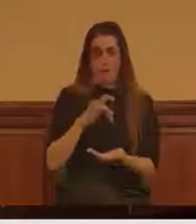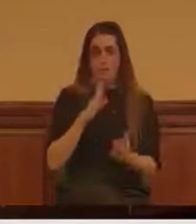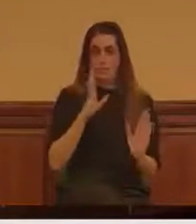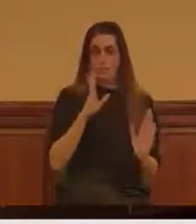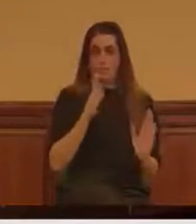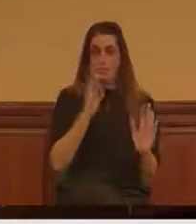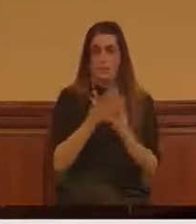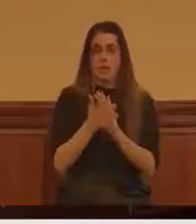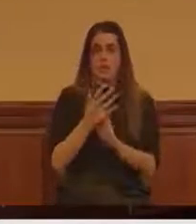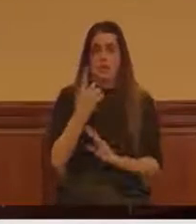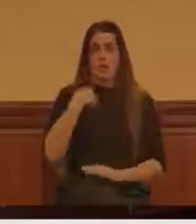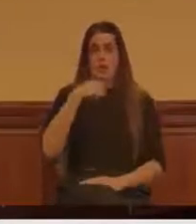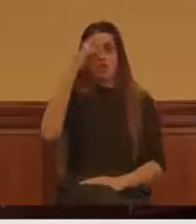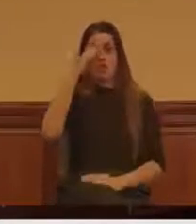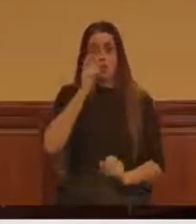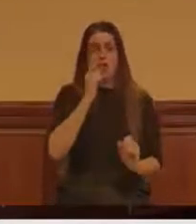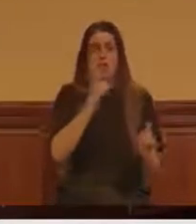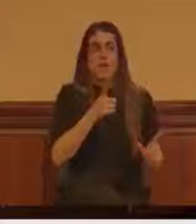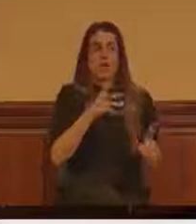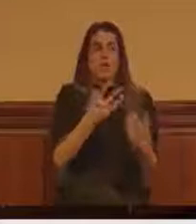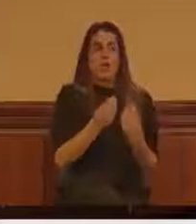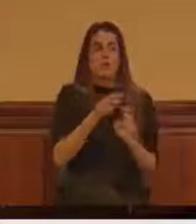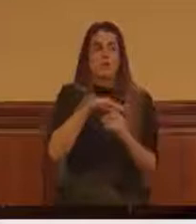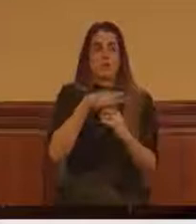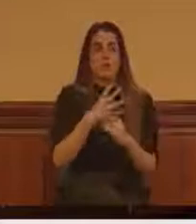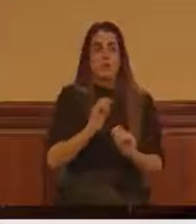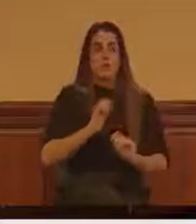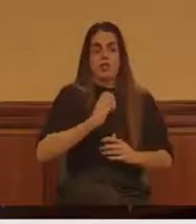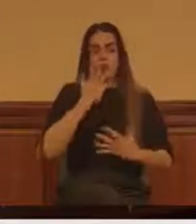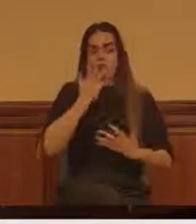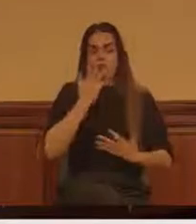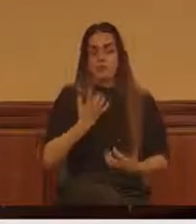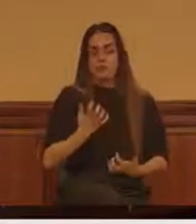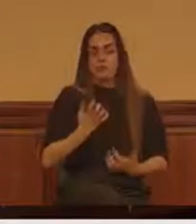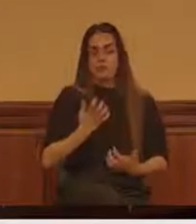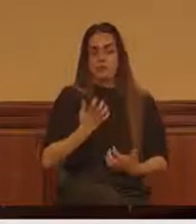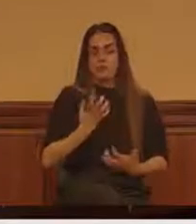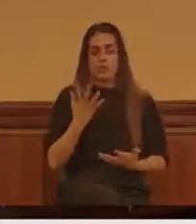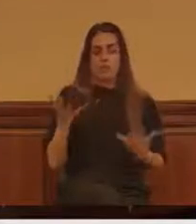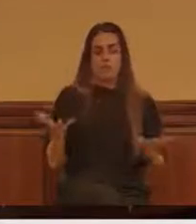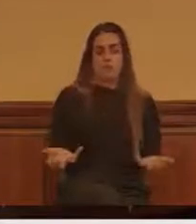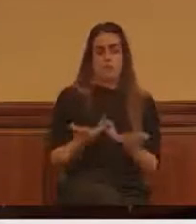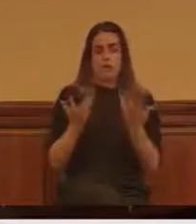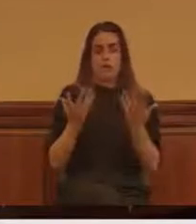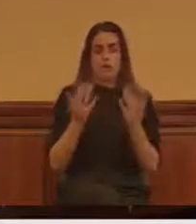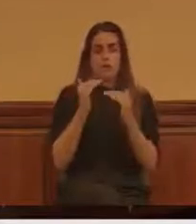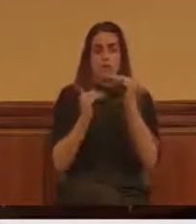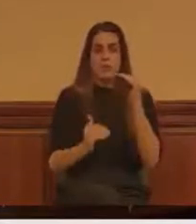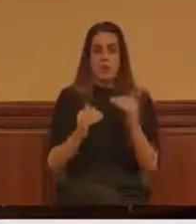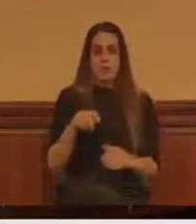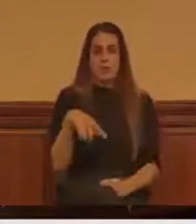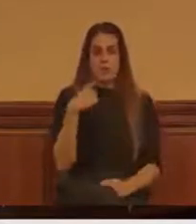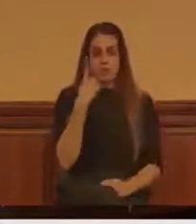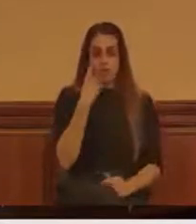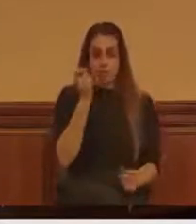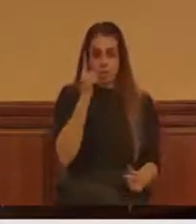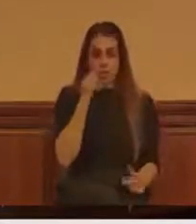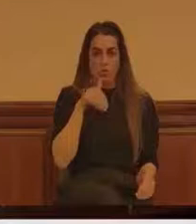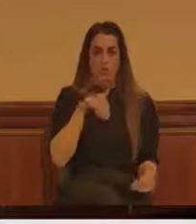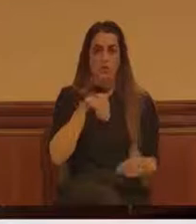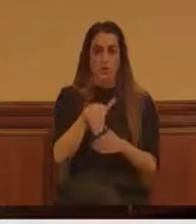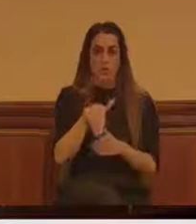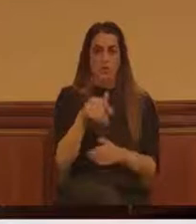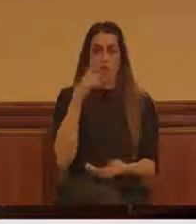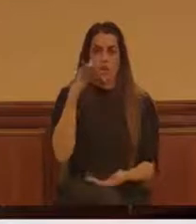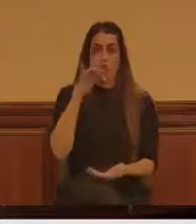con este panorama, pero mucho me temo que es lo mismo que se van a encontrar ustedes en este mandato, si